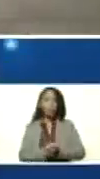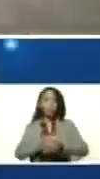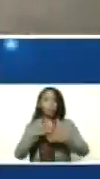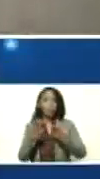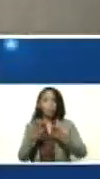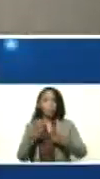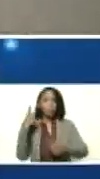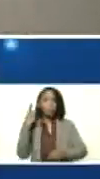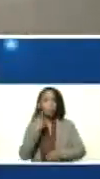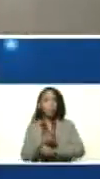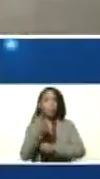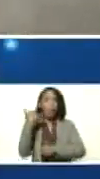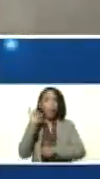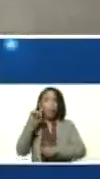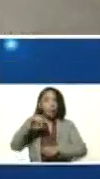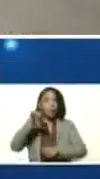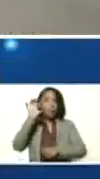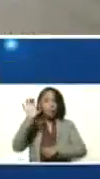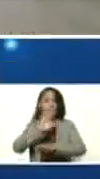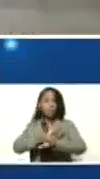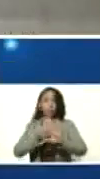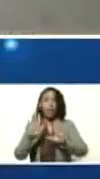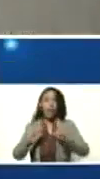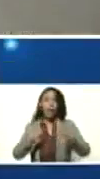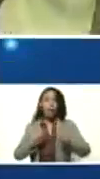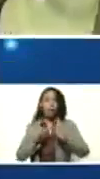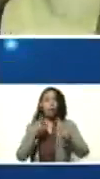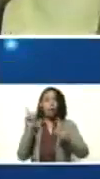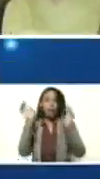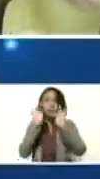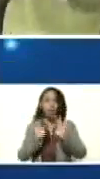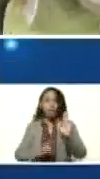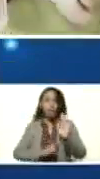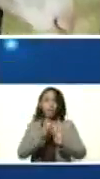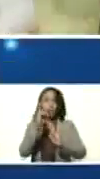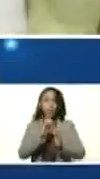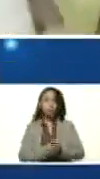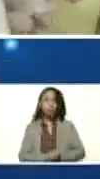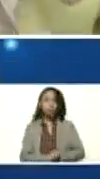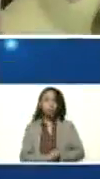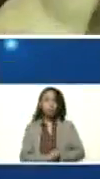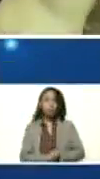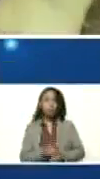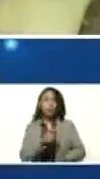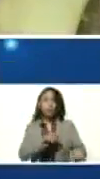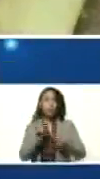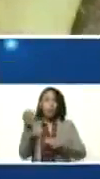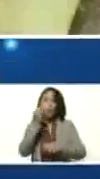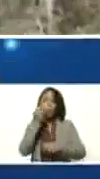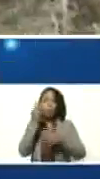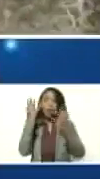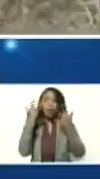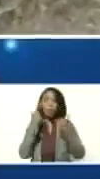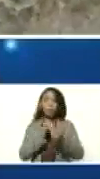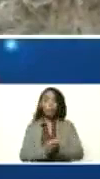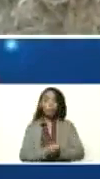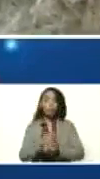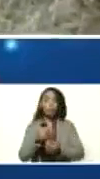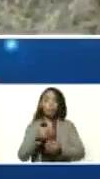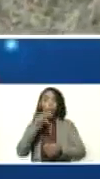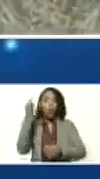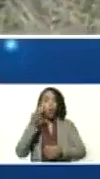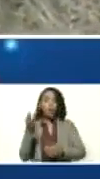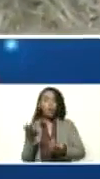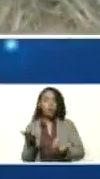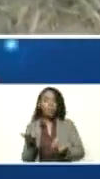debe tener un país ya cuando entra en fase de desarrollo. Llevar proteína animal de origen